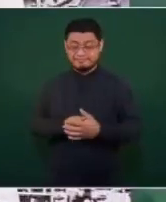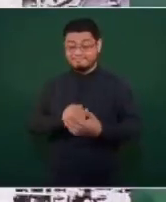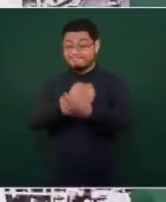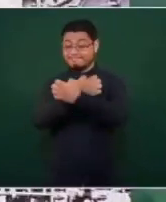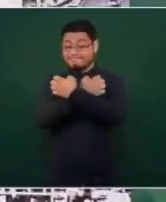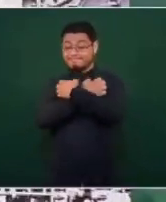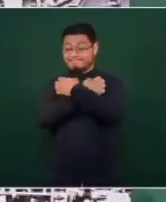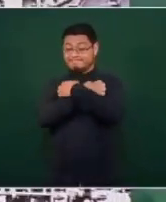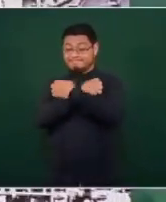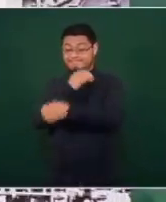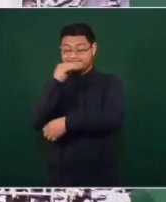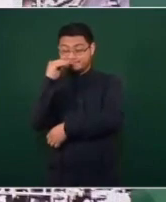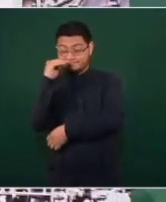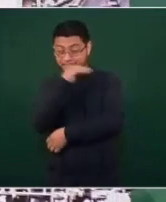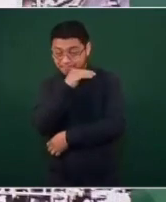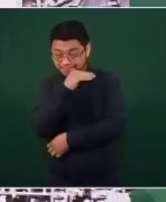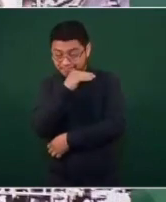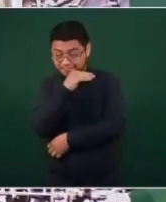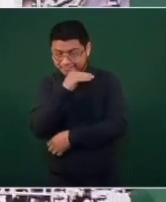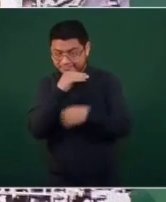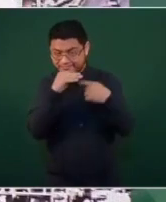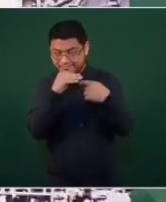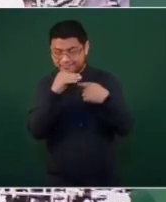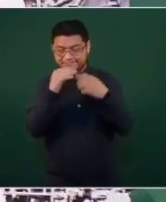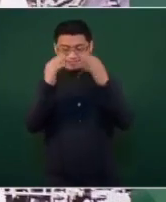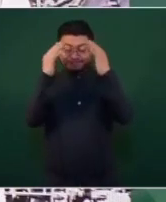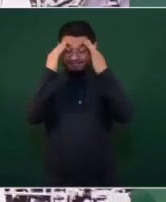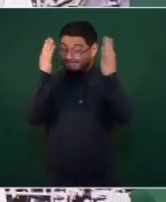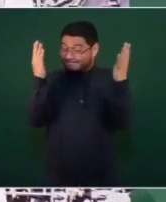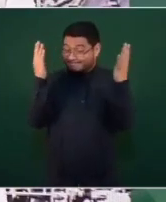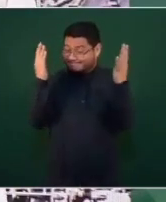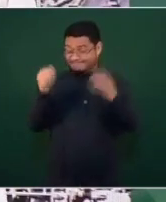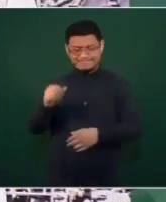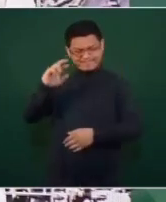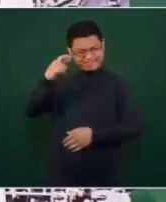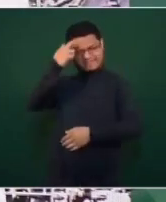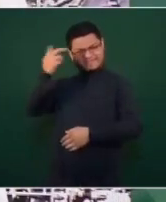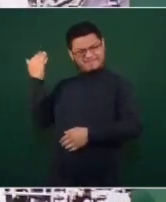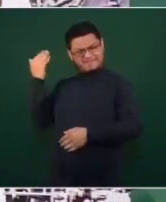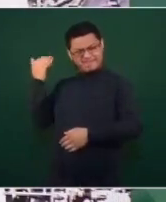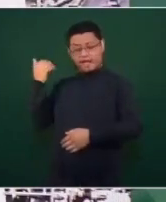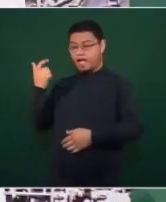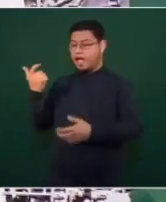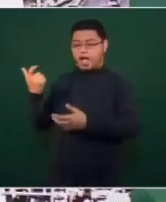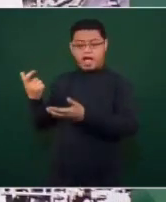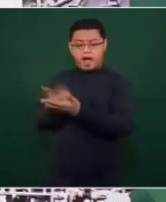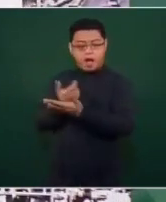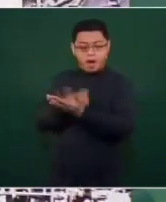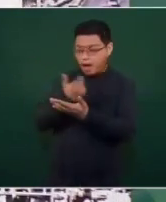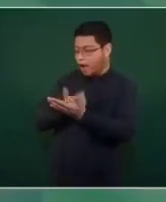sea gratuita. Acuérdense cómo querían cobrar hasta en la UNAM,